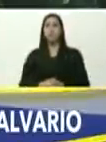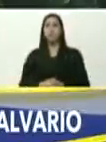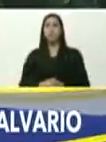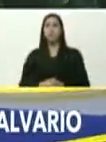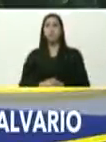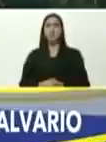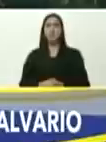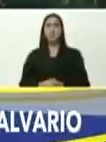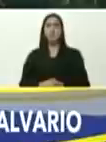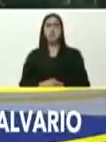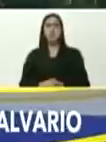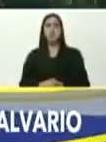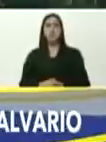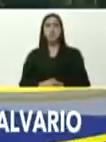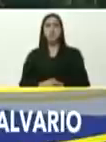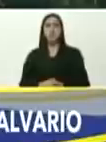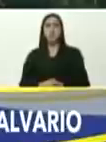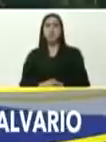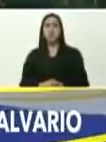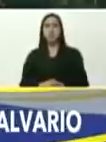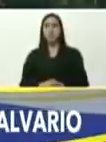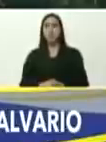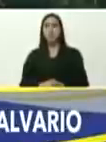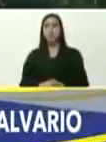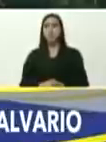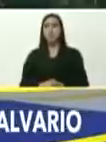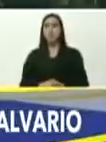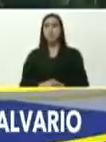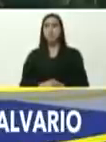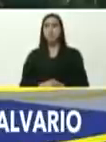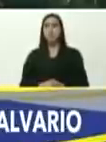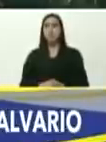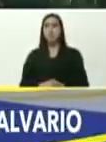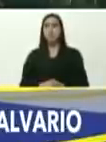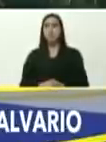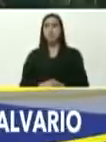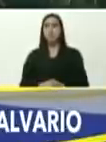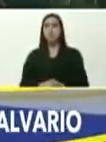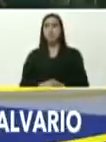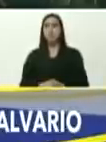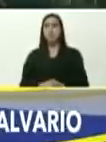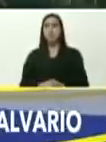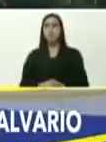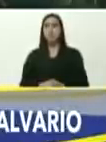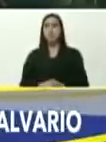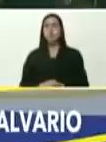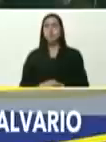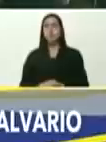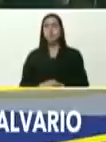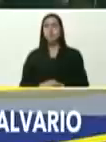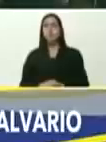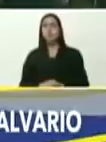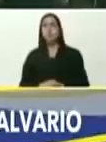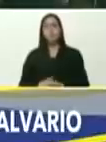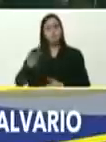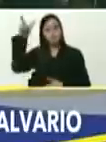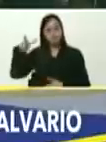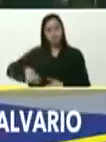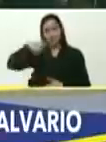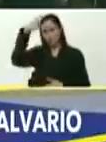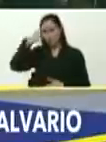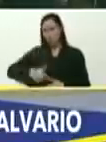adelante, presidente, Maruja, Maruja, mire, genio y figura, de pura cepa,